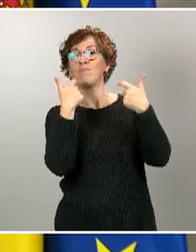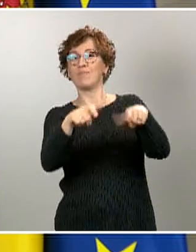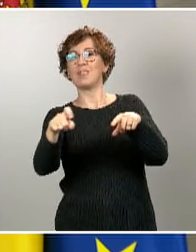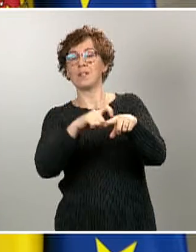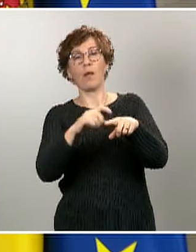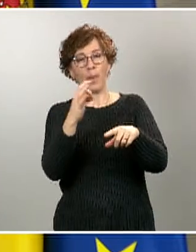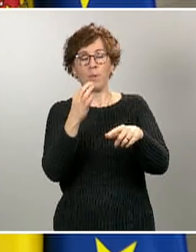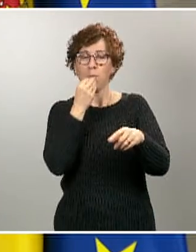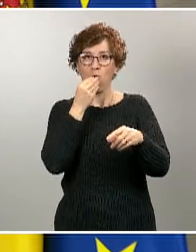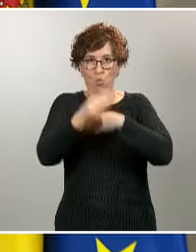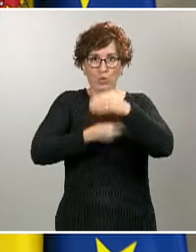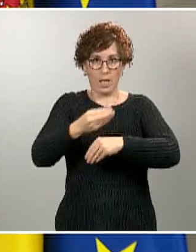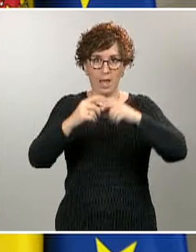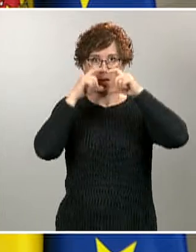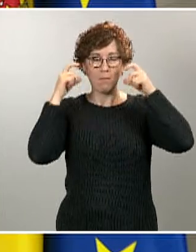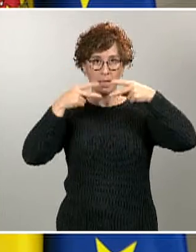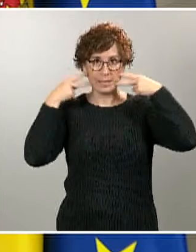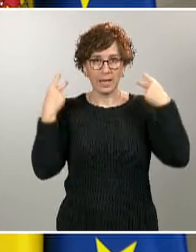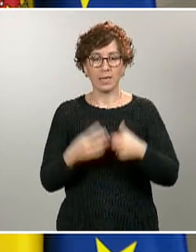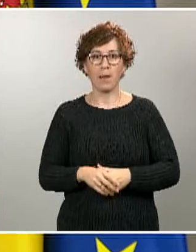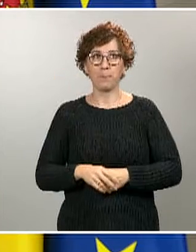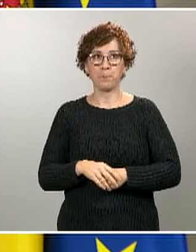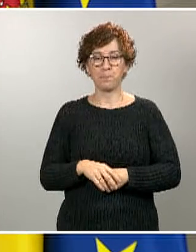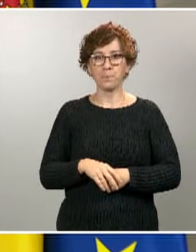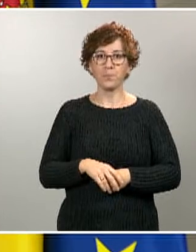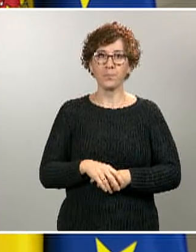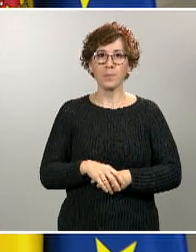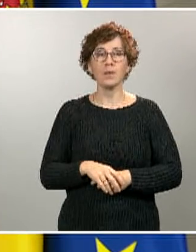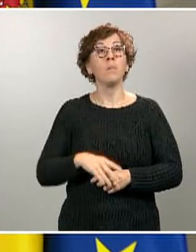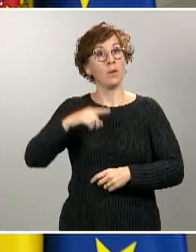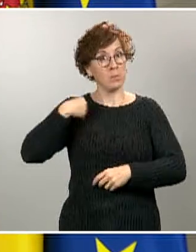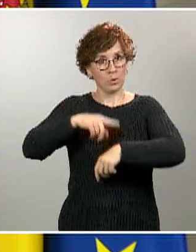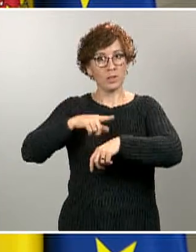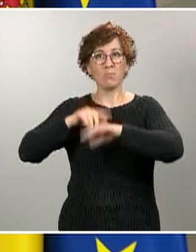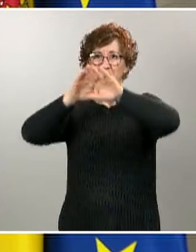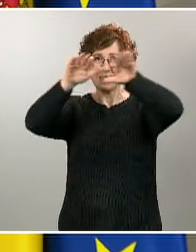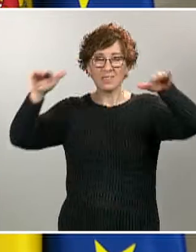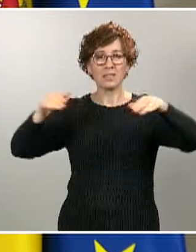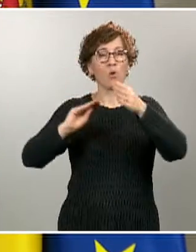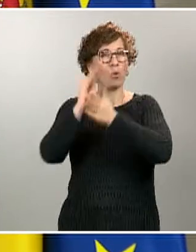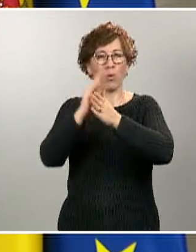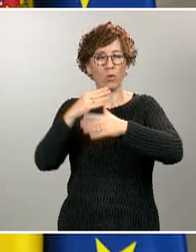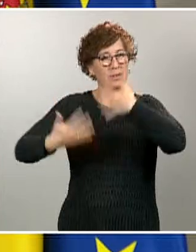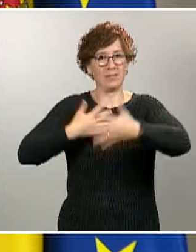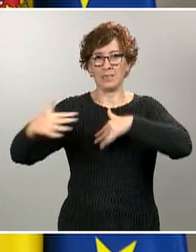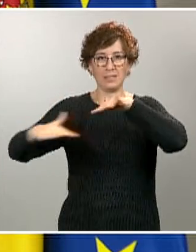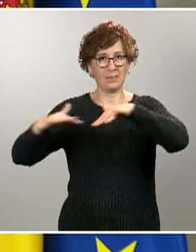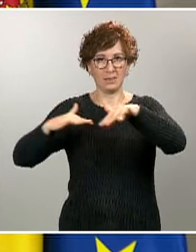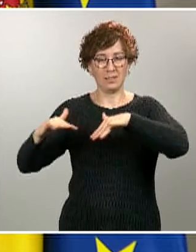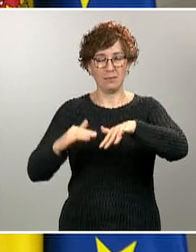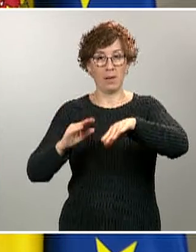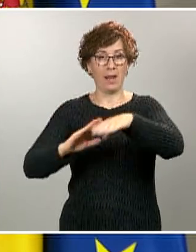vamos, insisto, a activar toda la producción nacional y distribución posible de esta nueva categoría de producto.